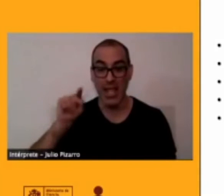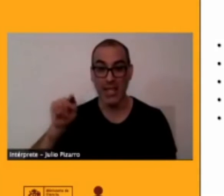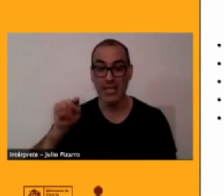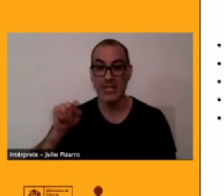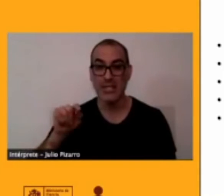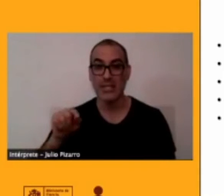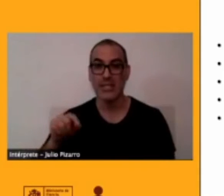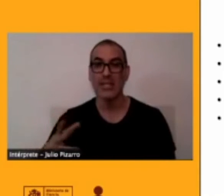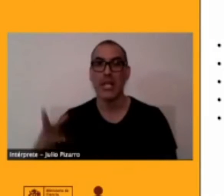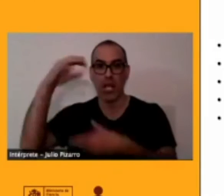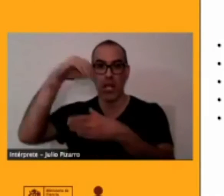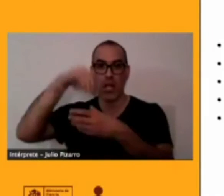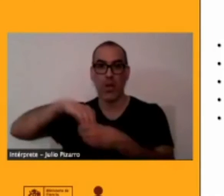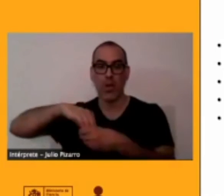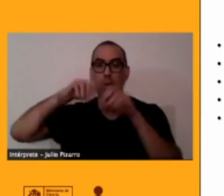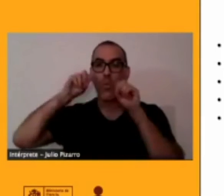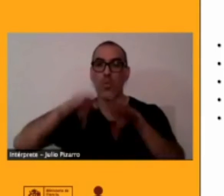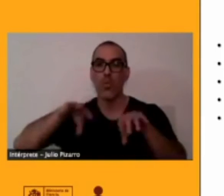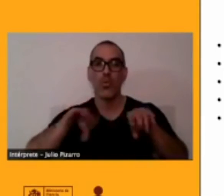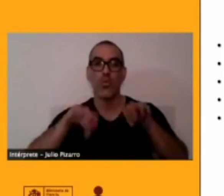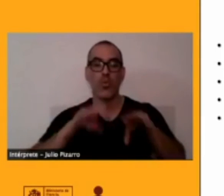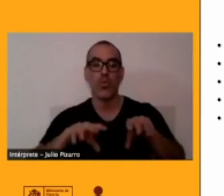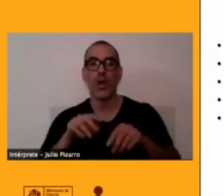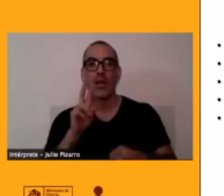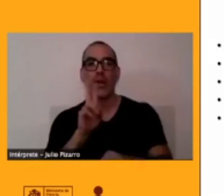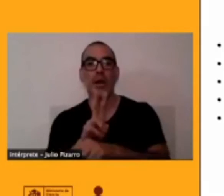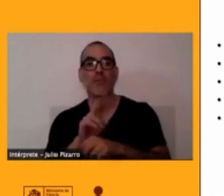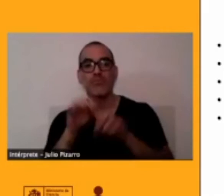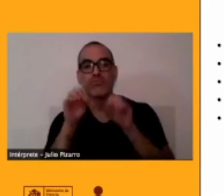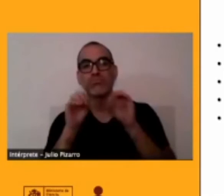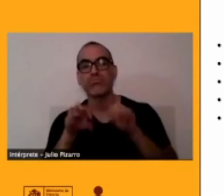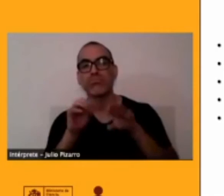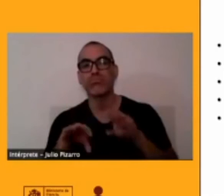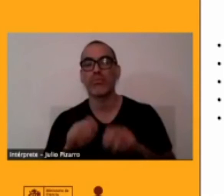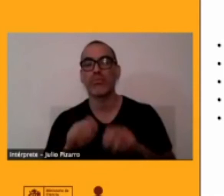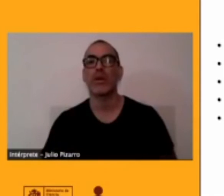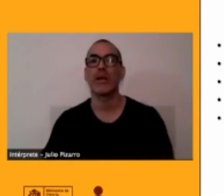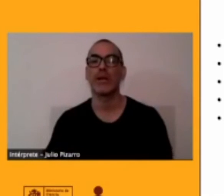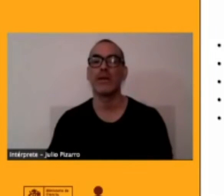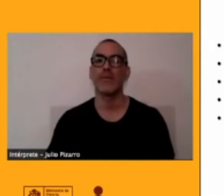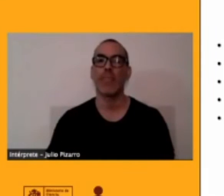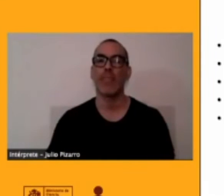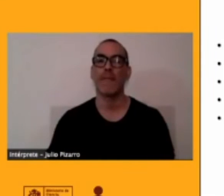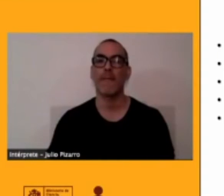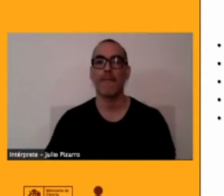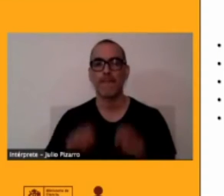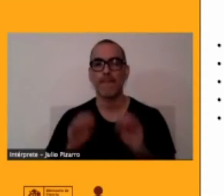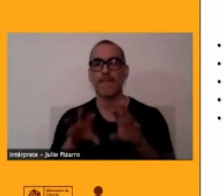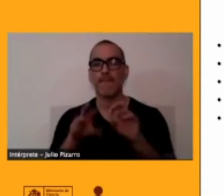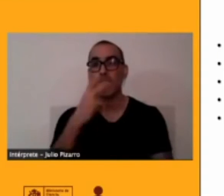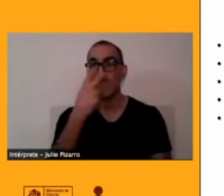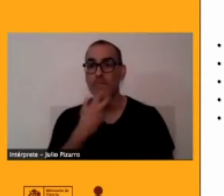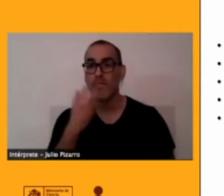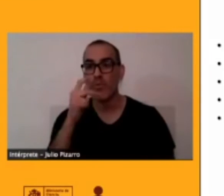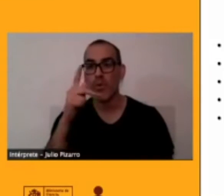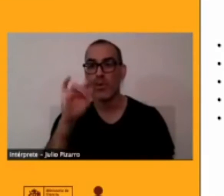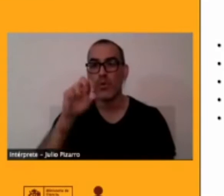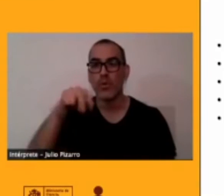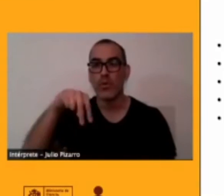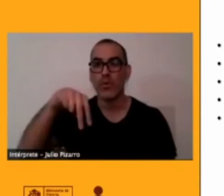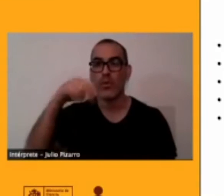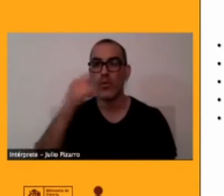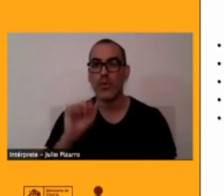de los educadores tradicionales en lo que sería la lengua Kunza. Con él y la